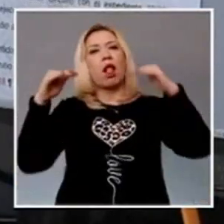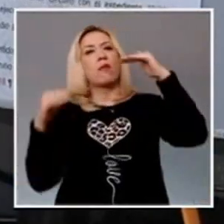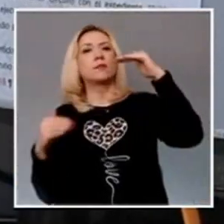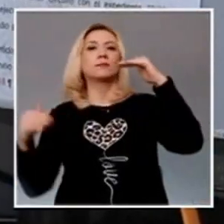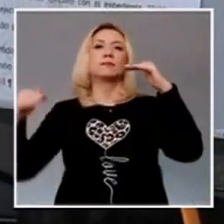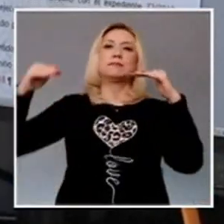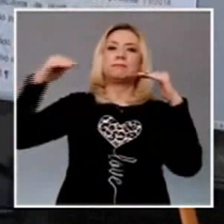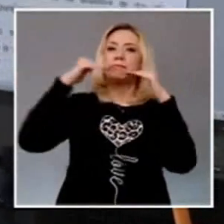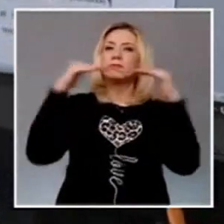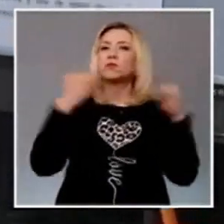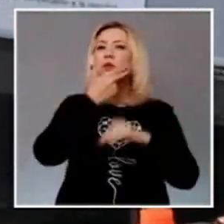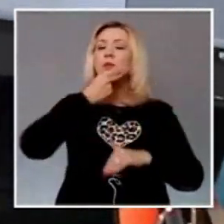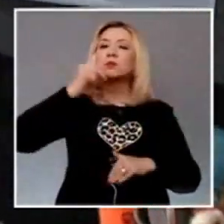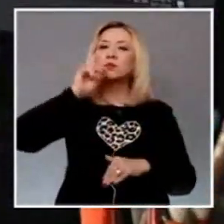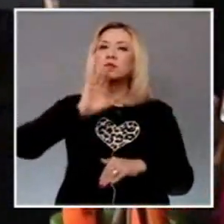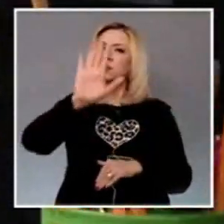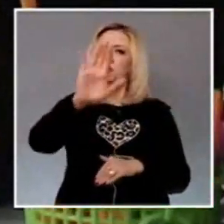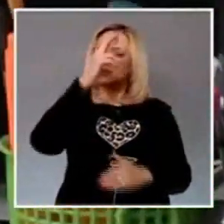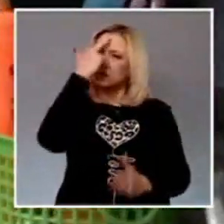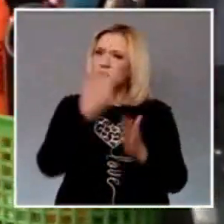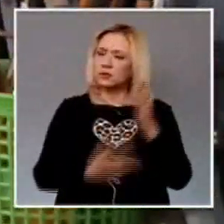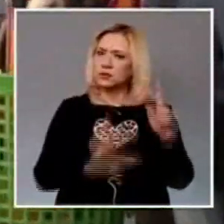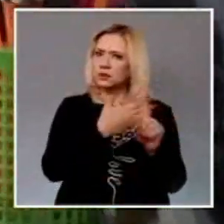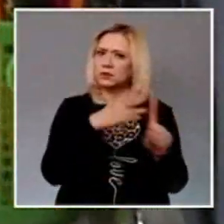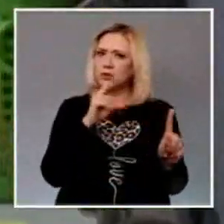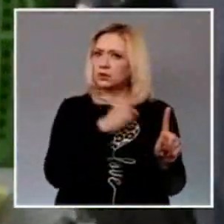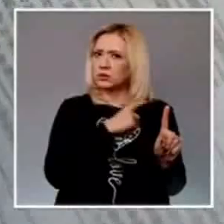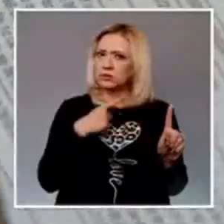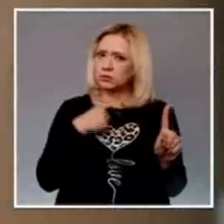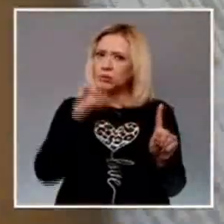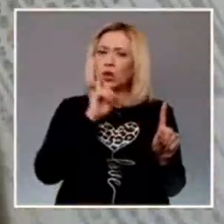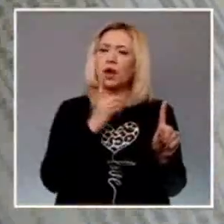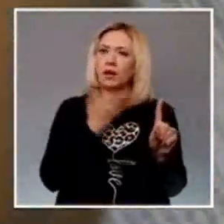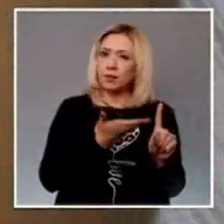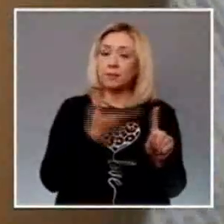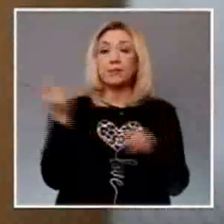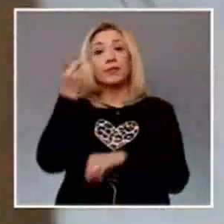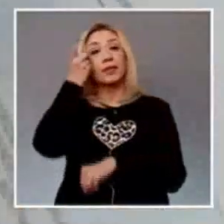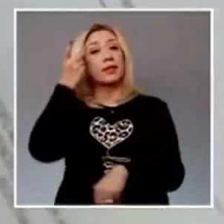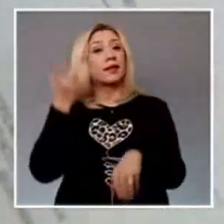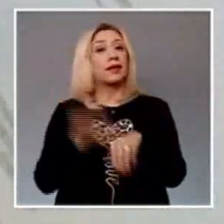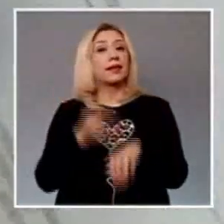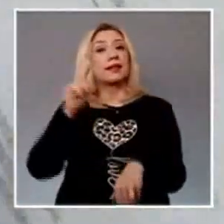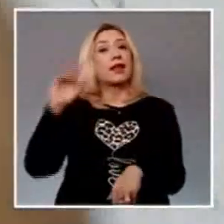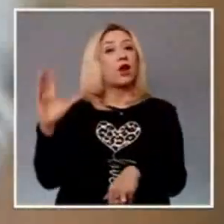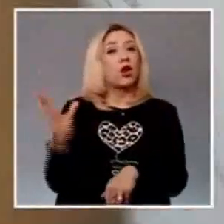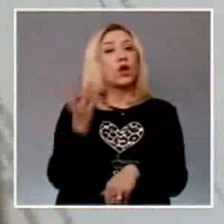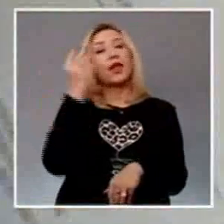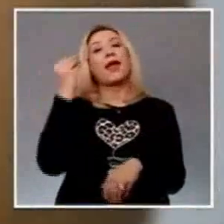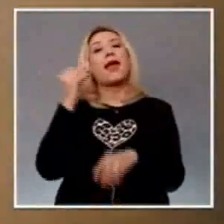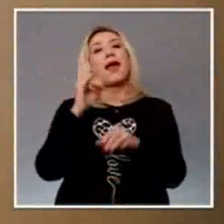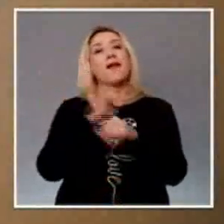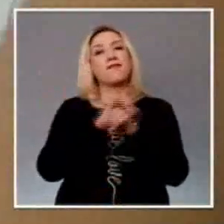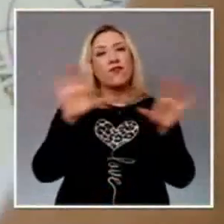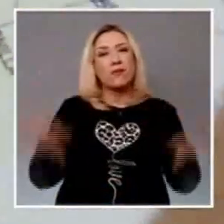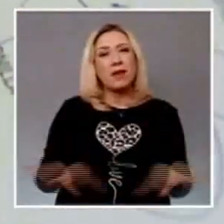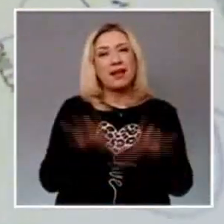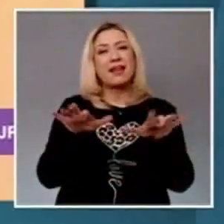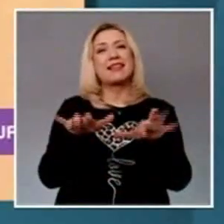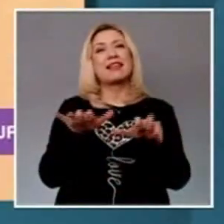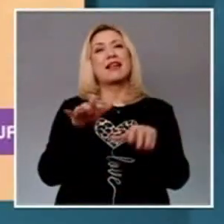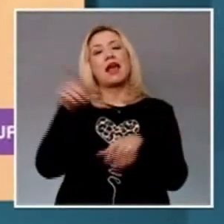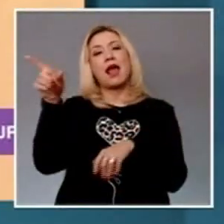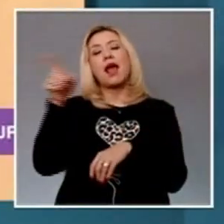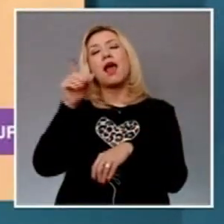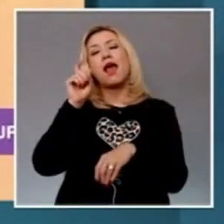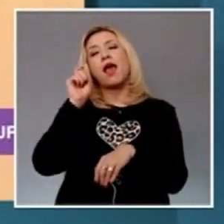agresiones de cualquier tipo. Al respecto, la directora de Tecnologías de la Información del Consejo de la Judicatura Federal, Cecilia Calderón Ortega,